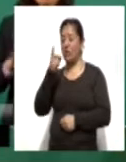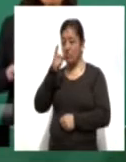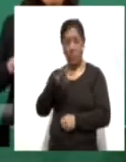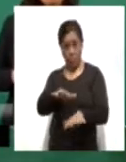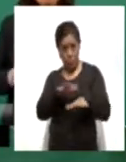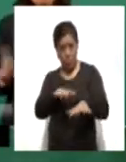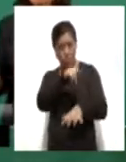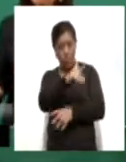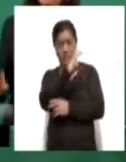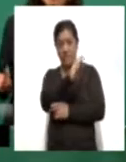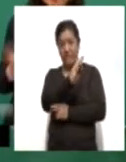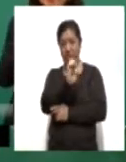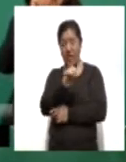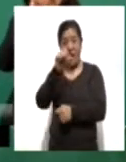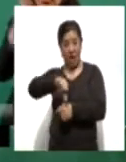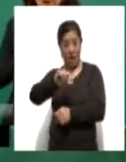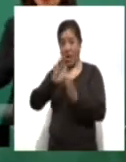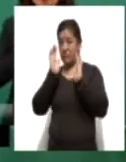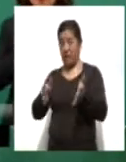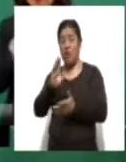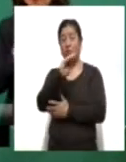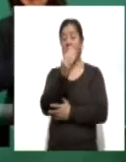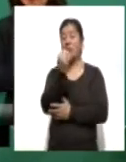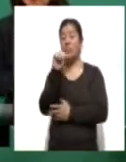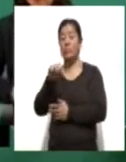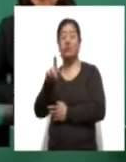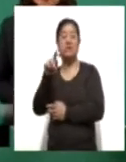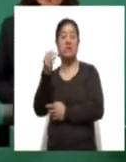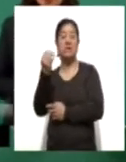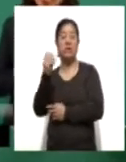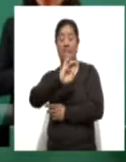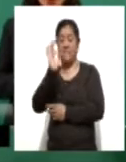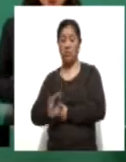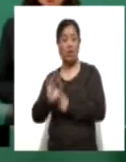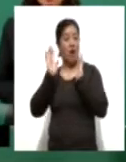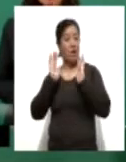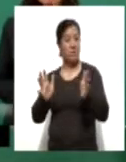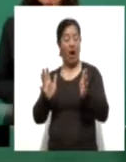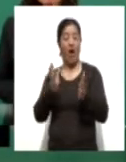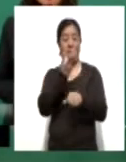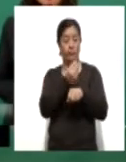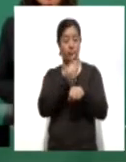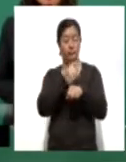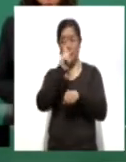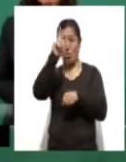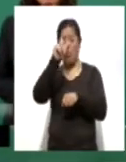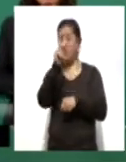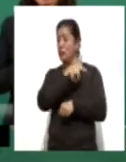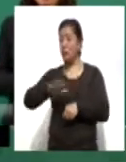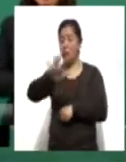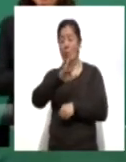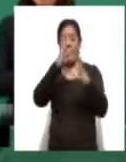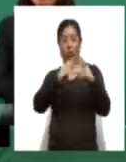de hoy haya reestablecido el servicio eléctrico al 99.79% de los usuarios afectados. Desde Palacio Nacional,